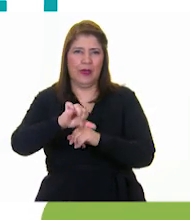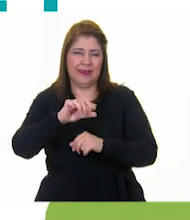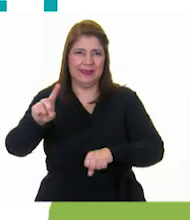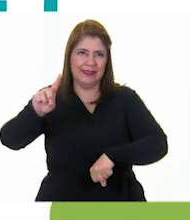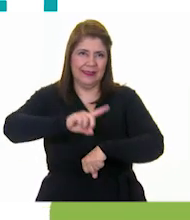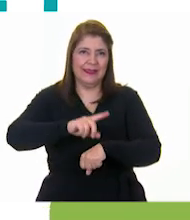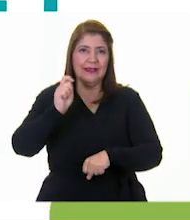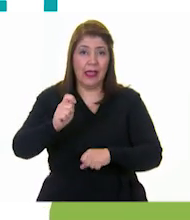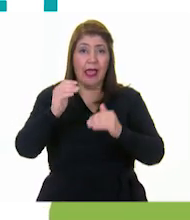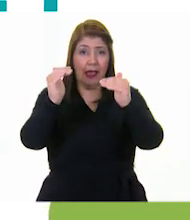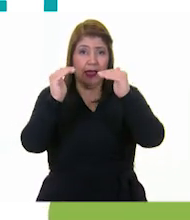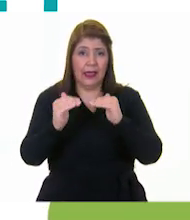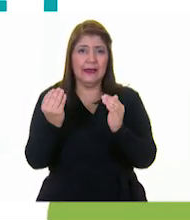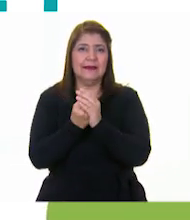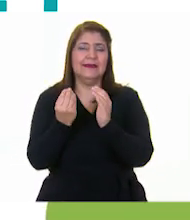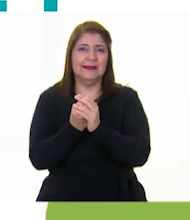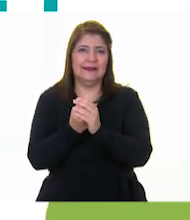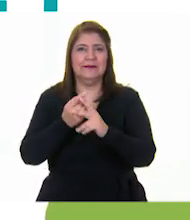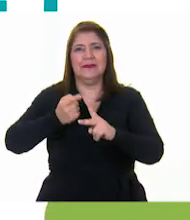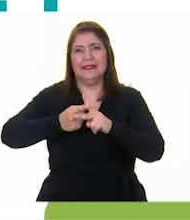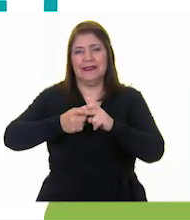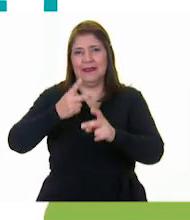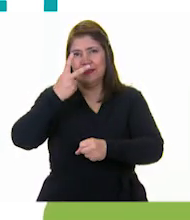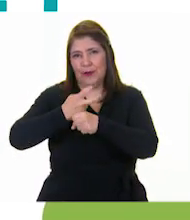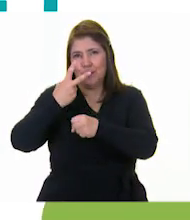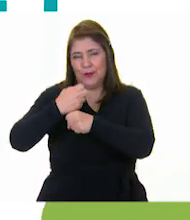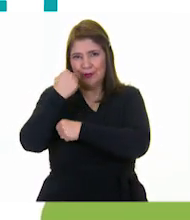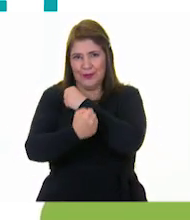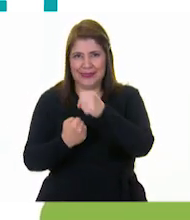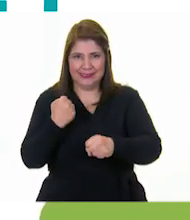de hoy. A continuación matemáticas de segundo grado.